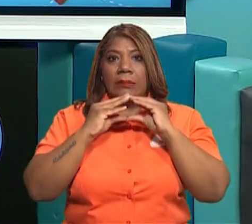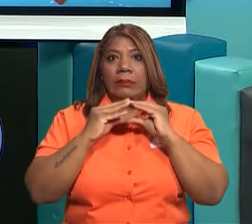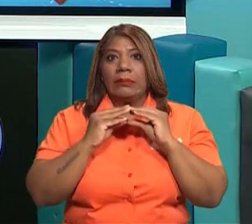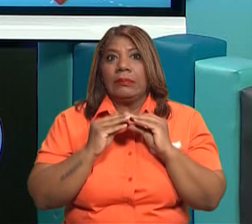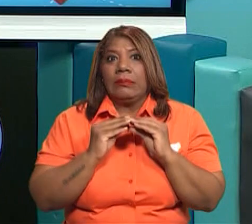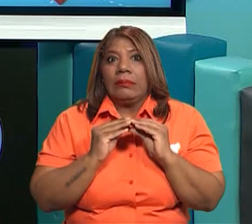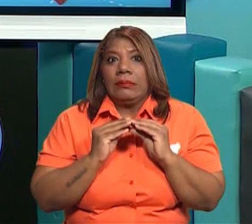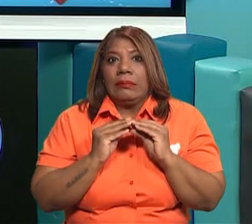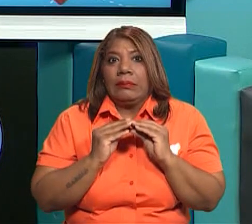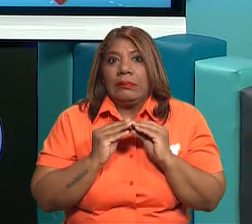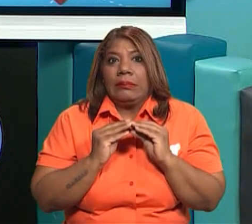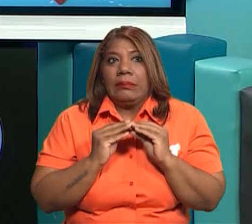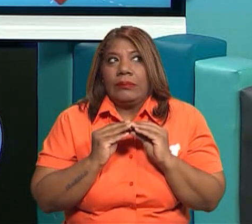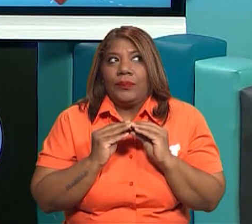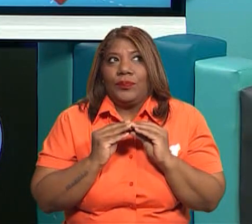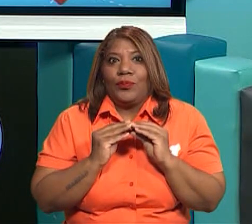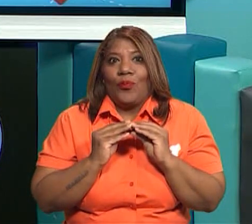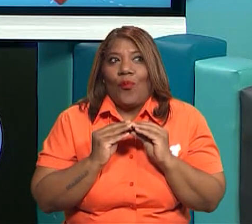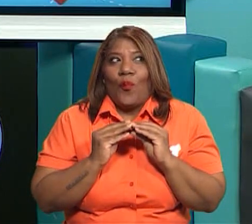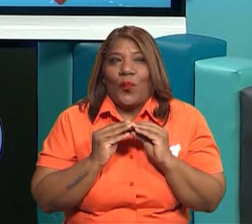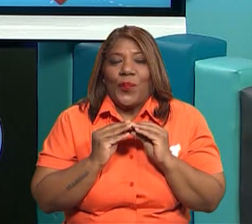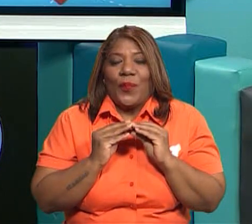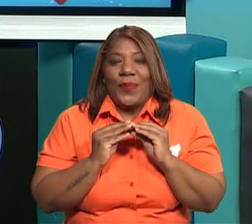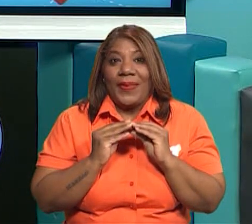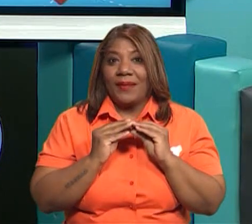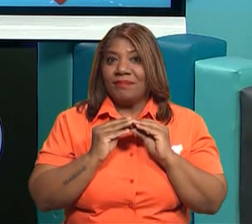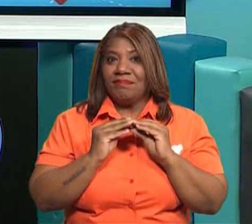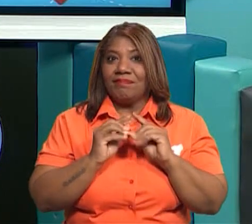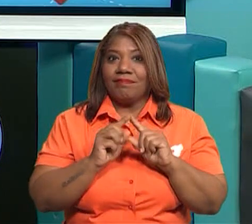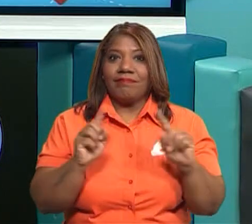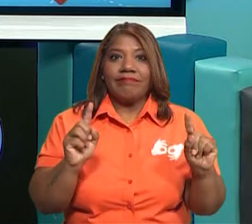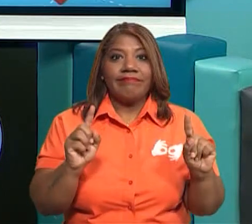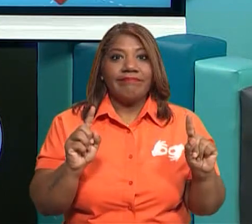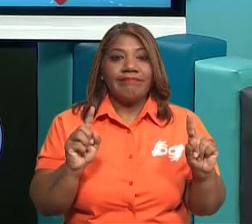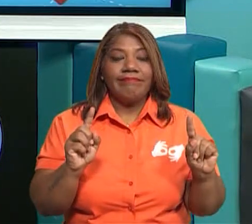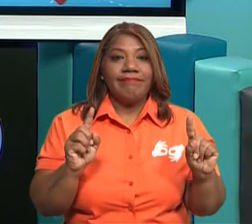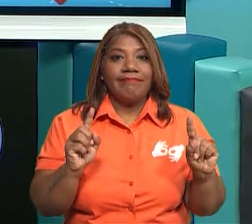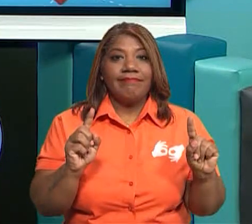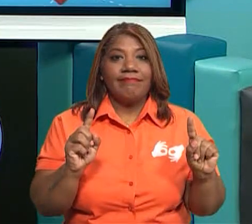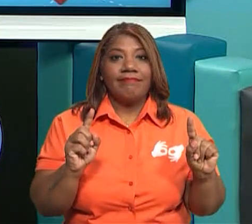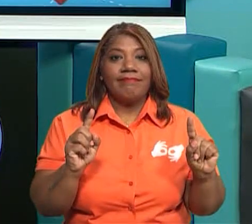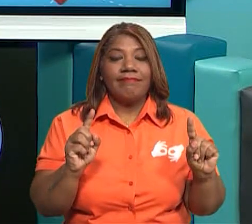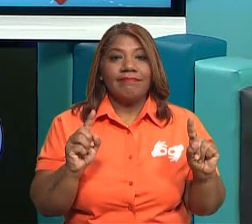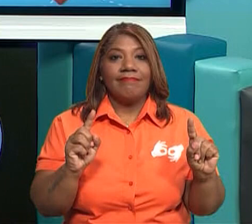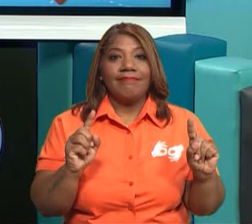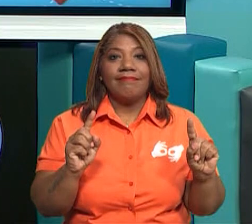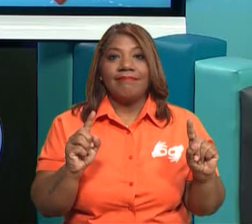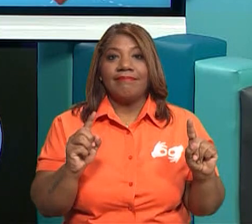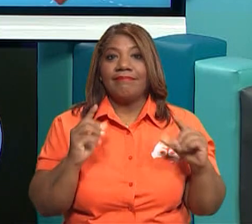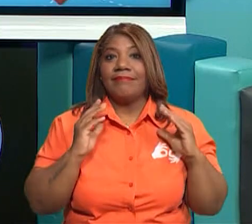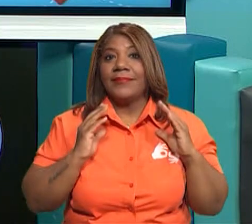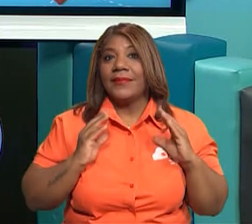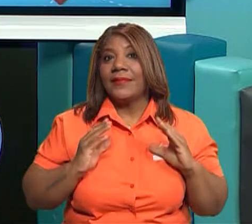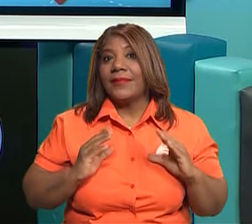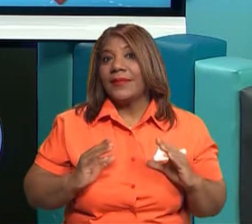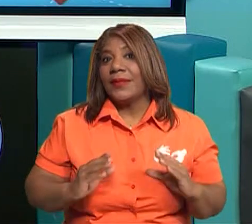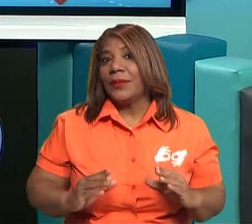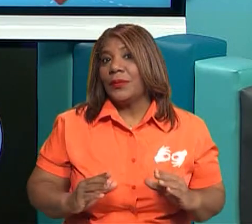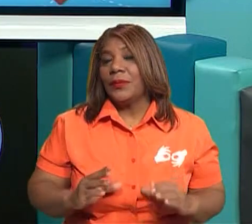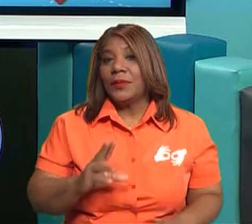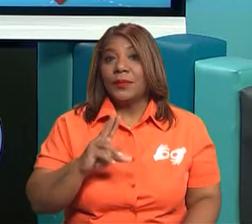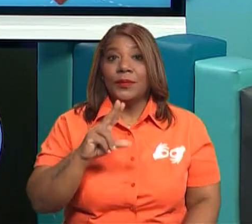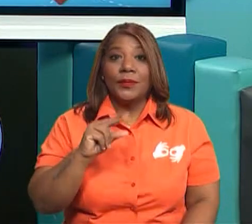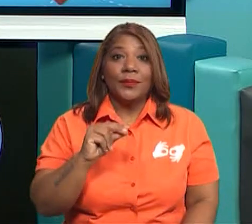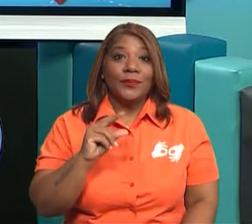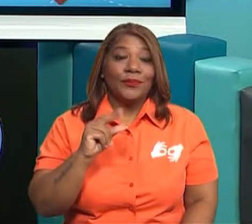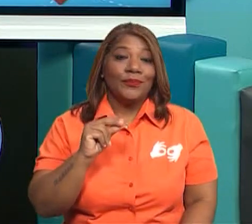está mal, está rica, está deliciosa. Sí, pero, pero, lastimosamente, no es lo que conviene al